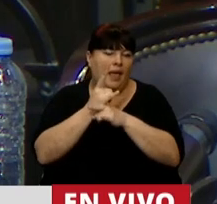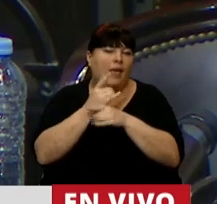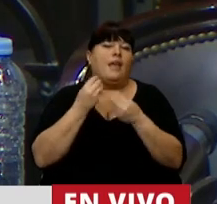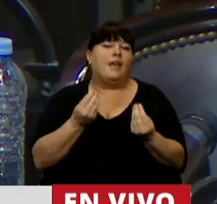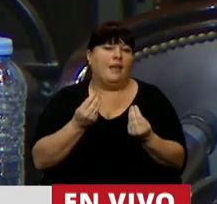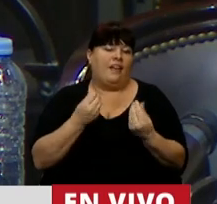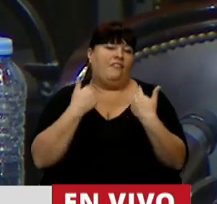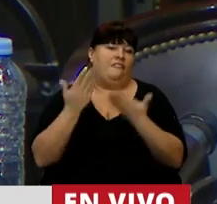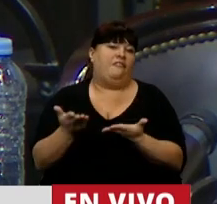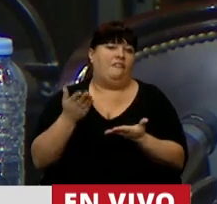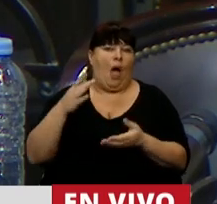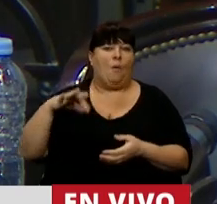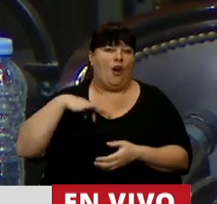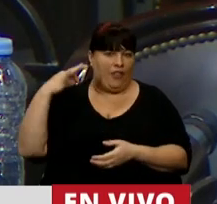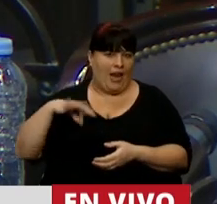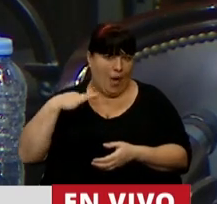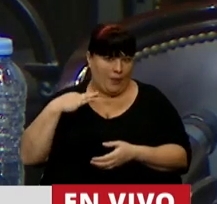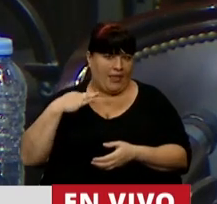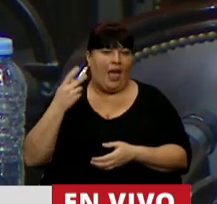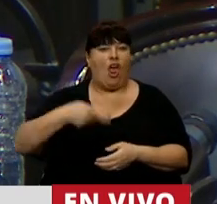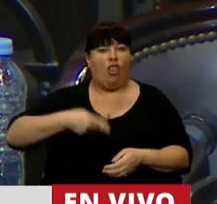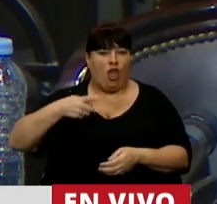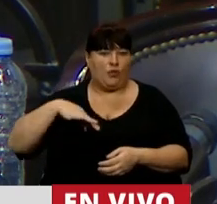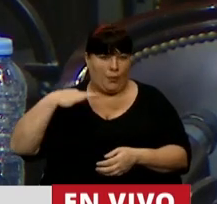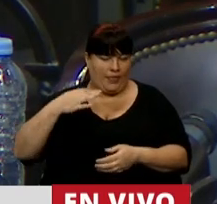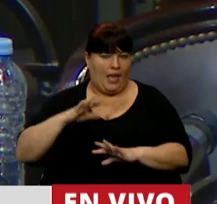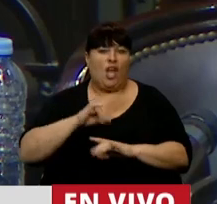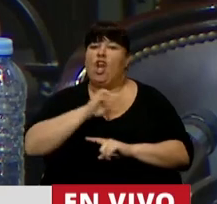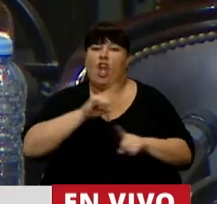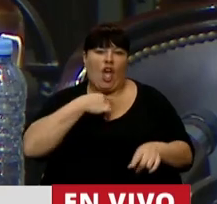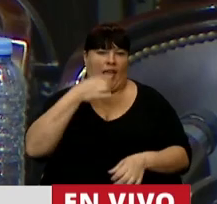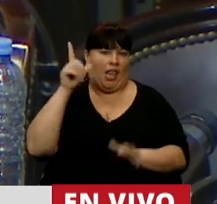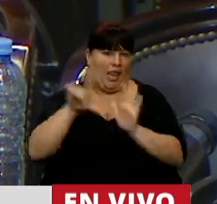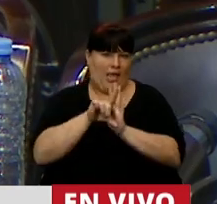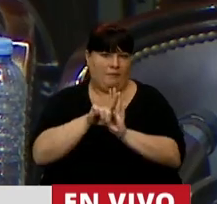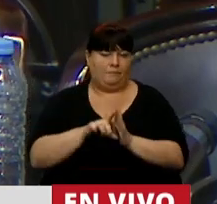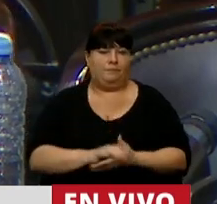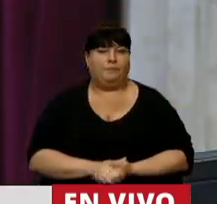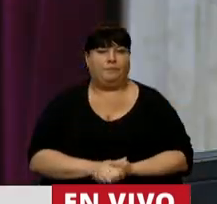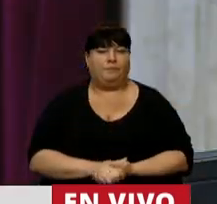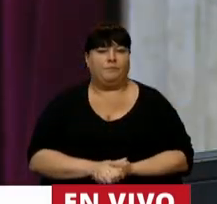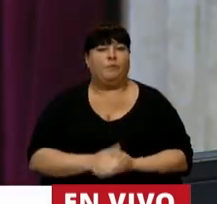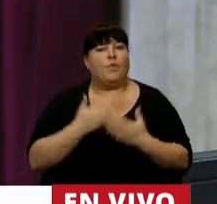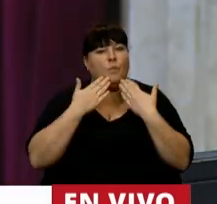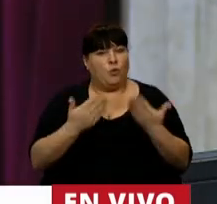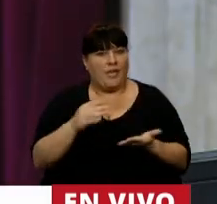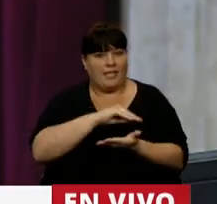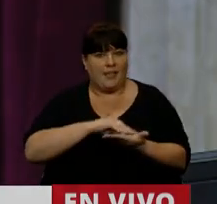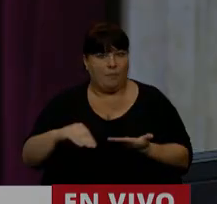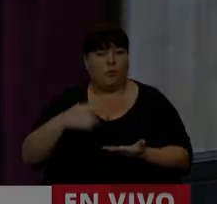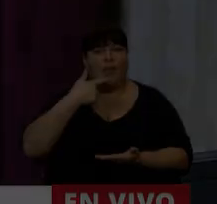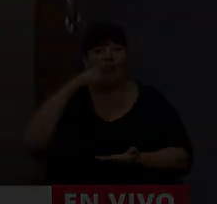va a ser a favor de la vida y de las dos vidas. Que no sea ley. Muchas gracias, diputada